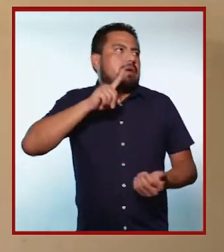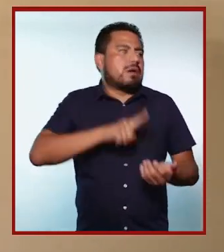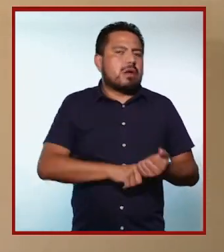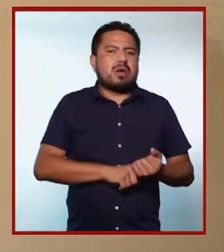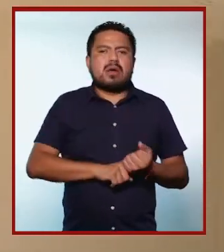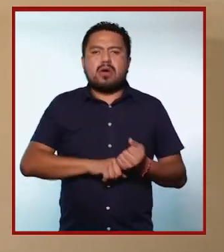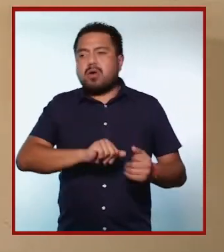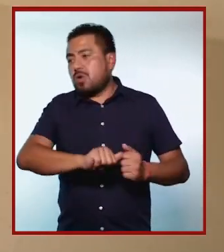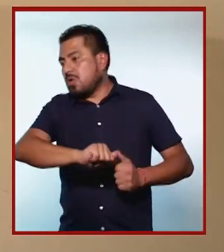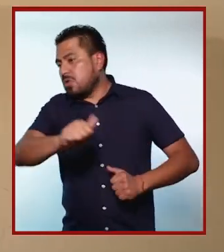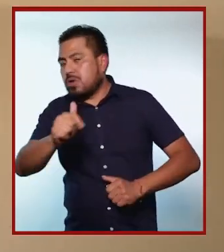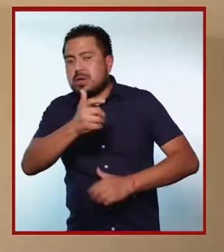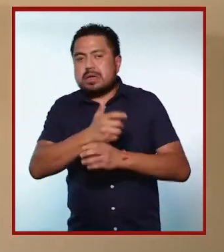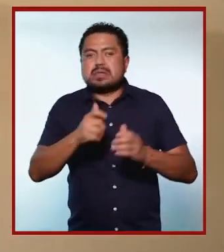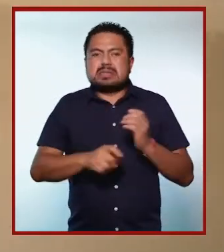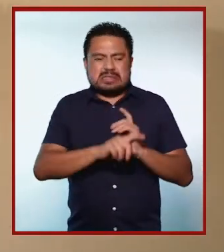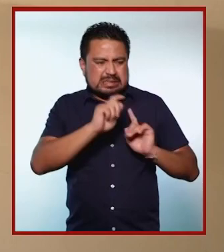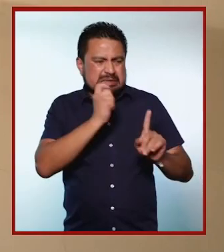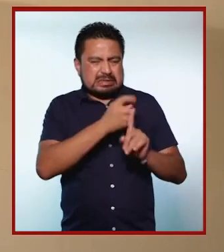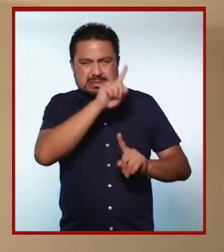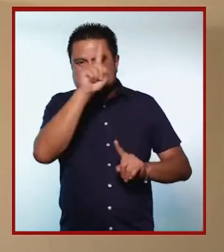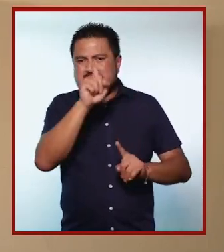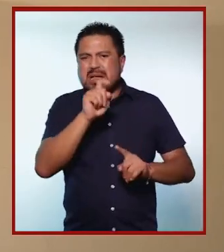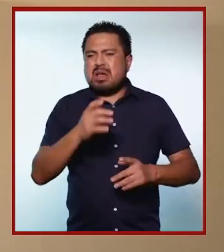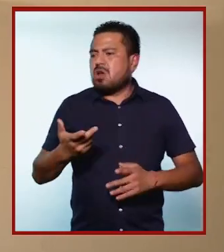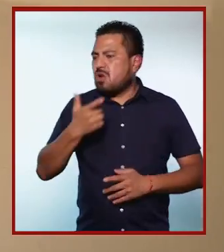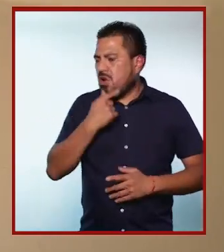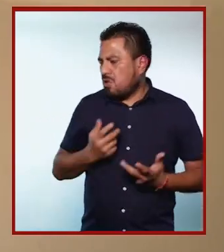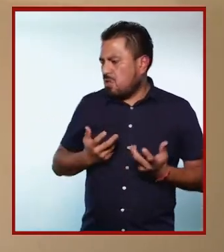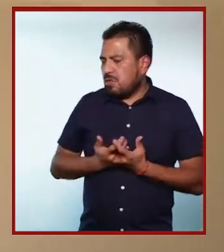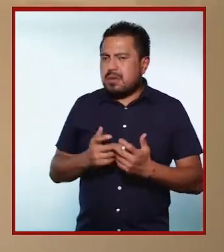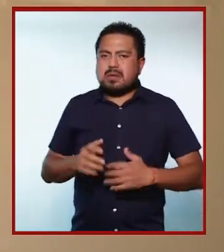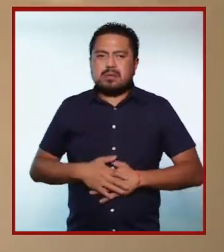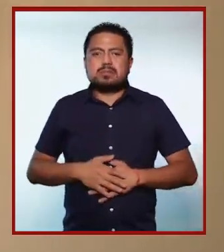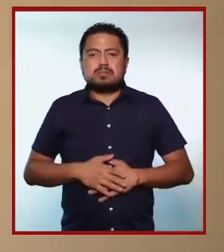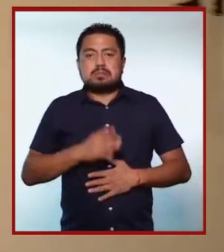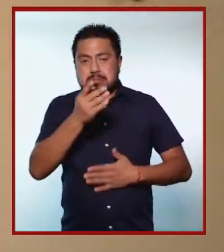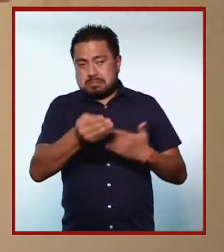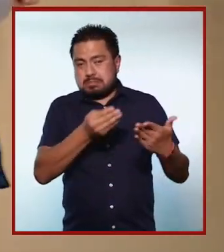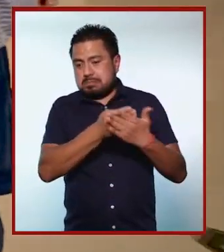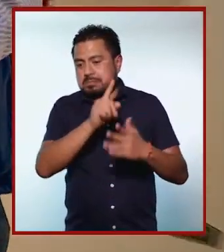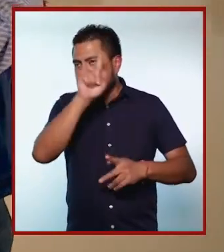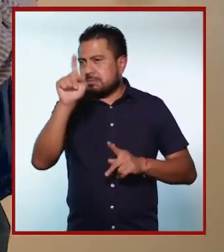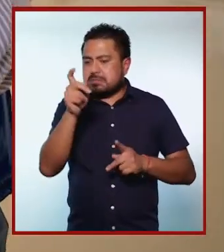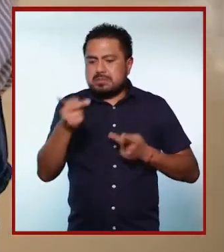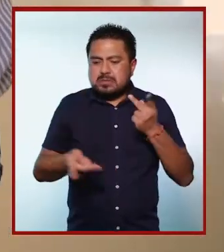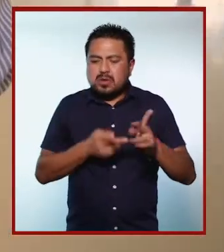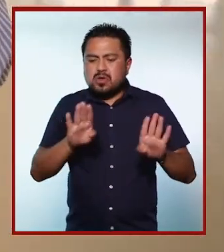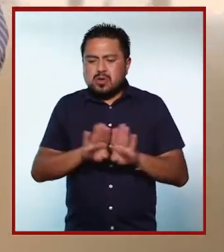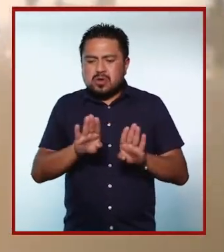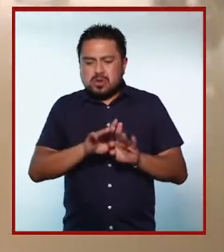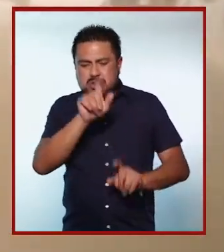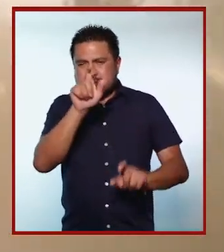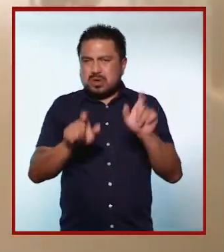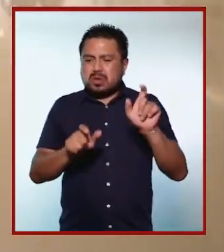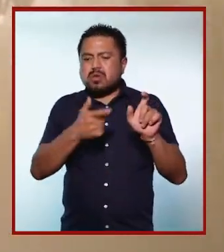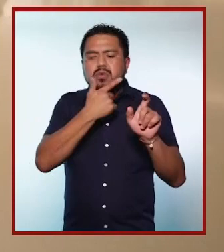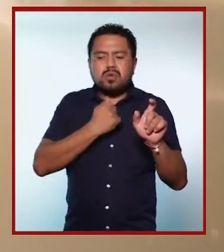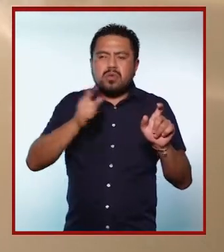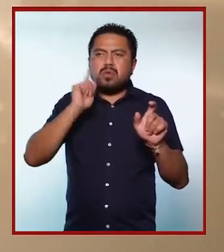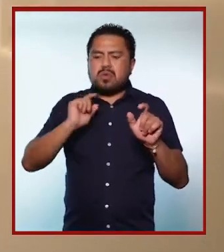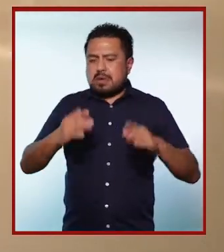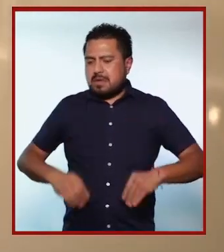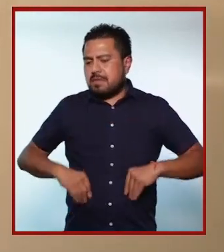virginidad, que por otro lado, es un prejuicio machista. Pusimos en cuestión cómo han jugado los